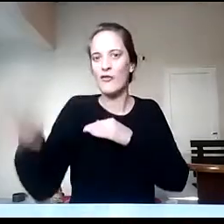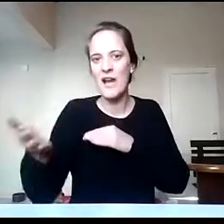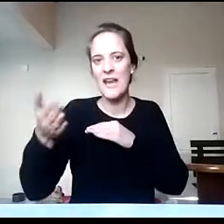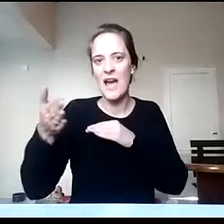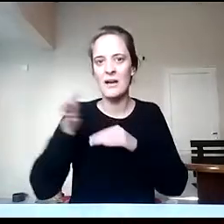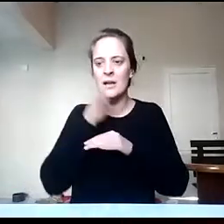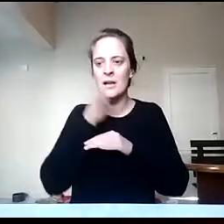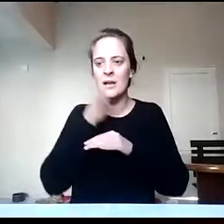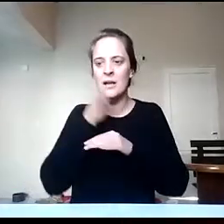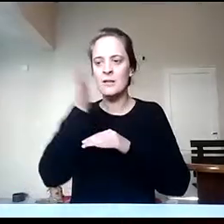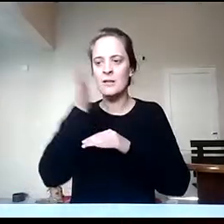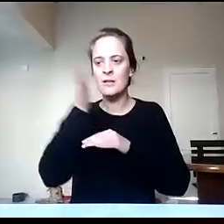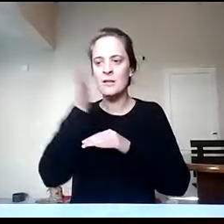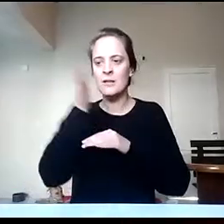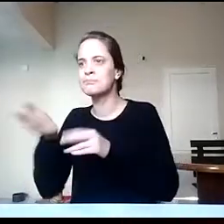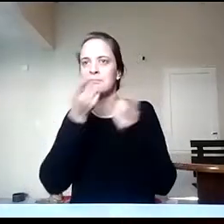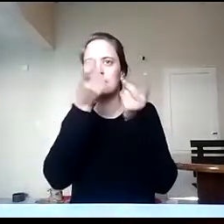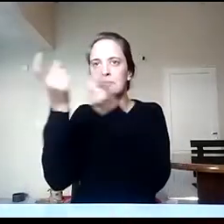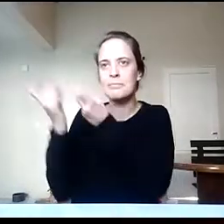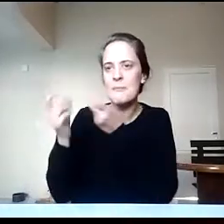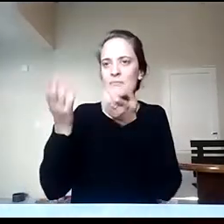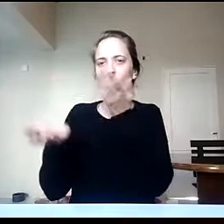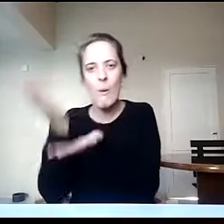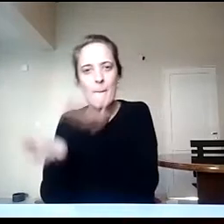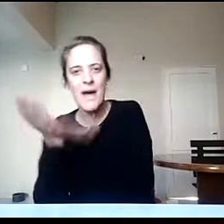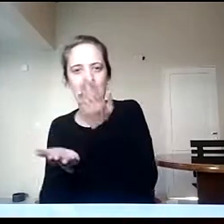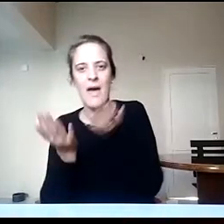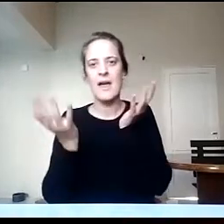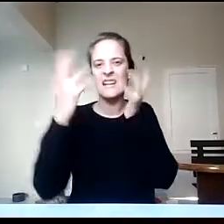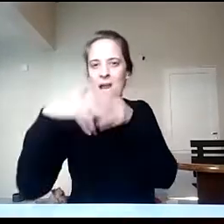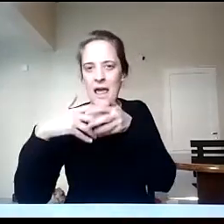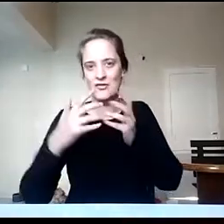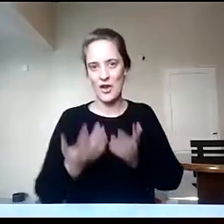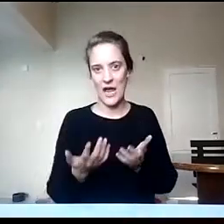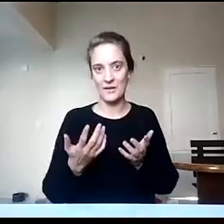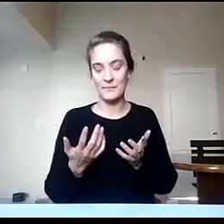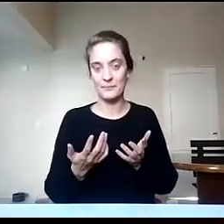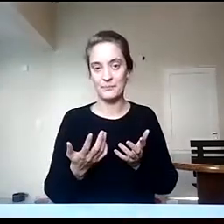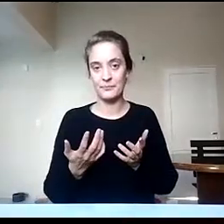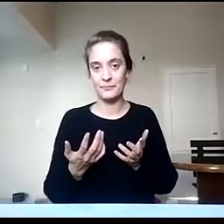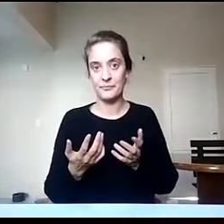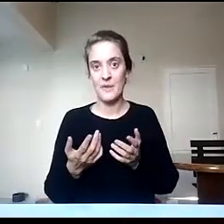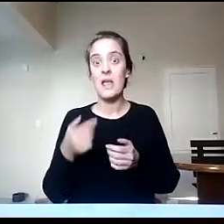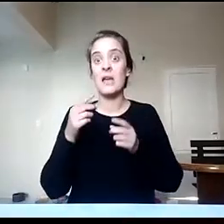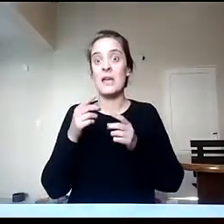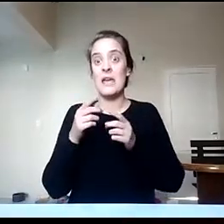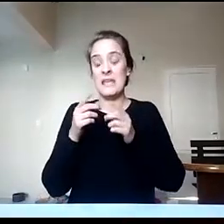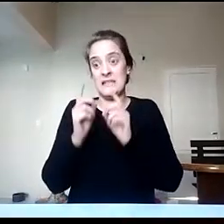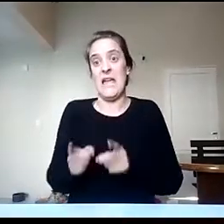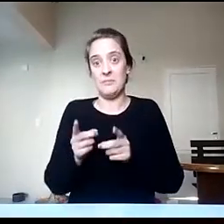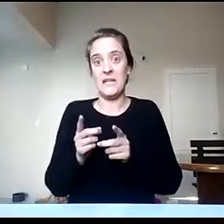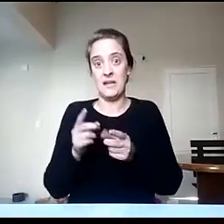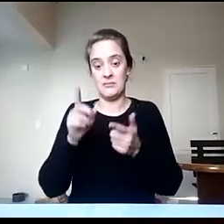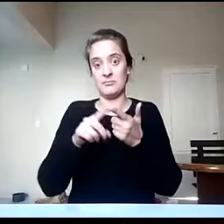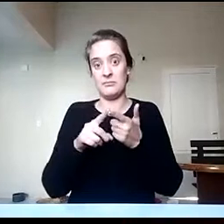estudiantes y futuros docentes, y también incorporar esta práctica como futuros docentes, es decir, tener en cuenta la